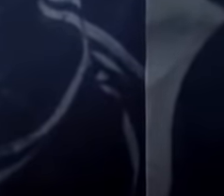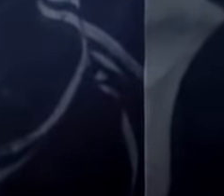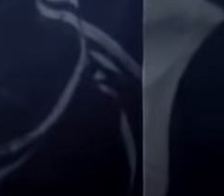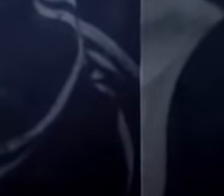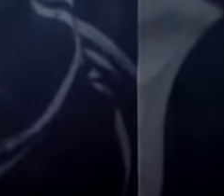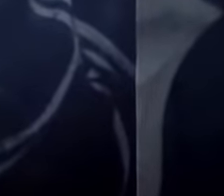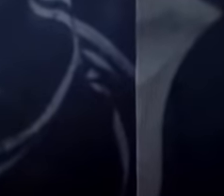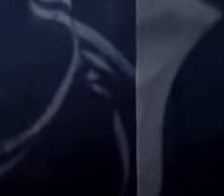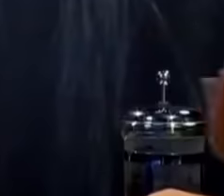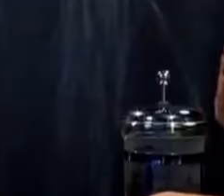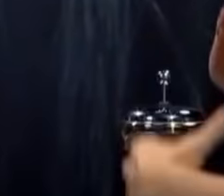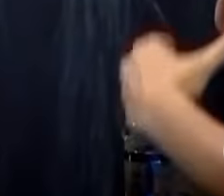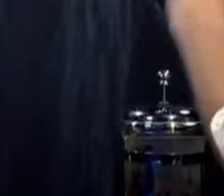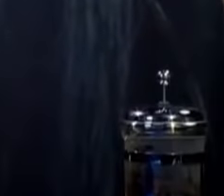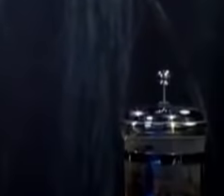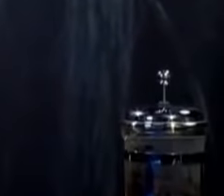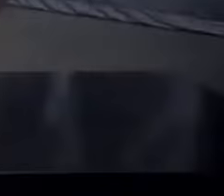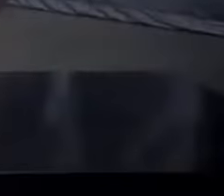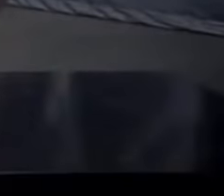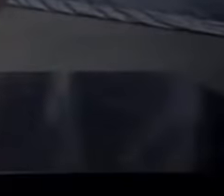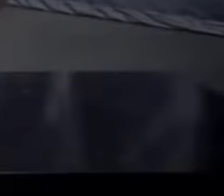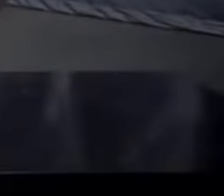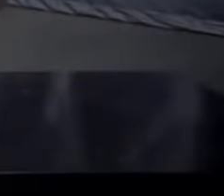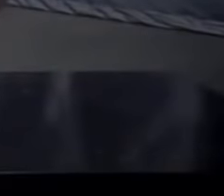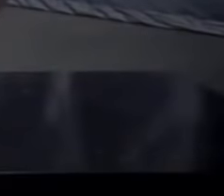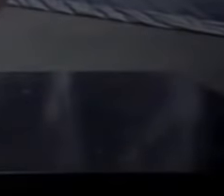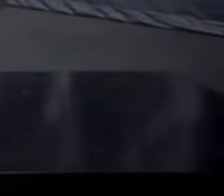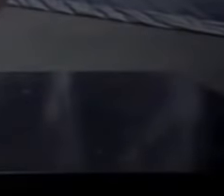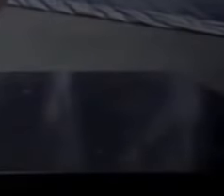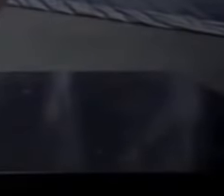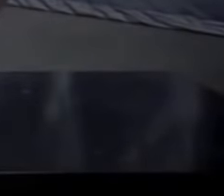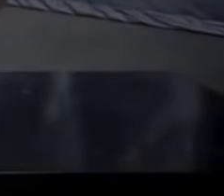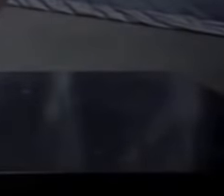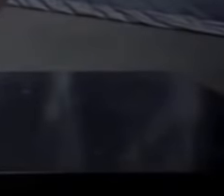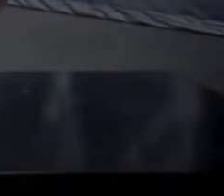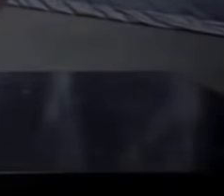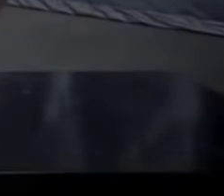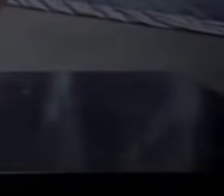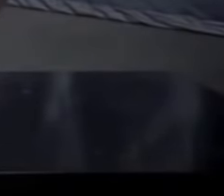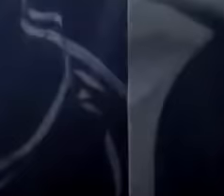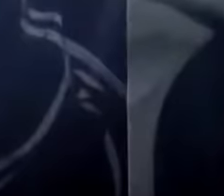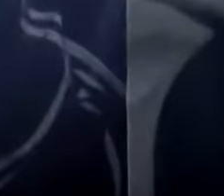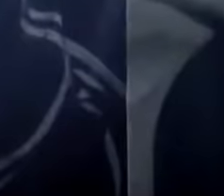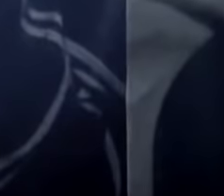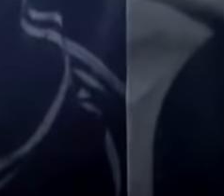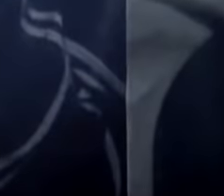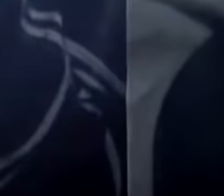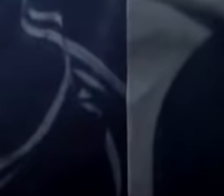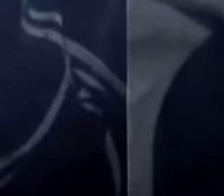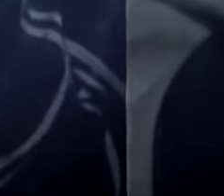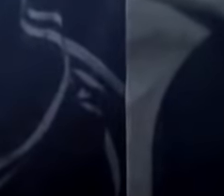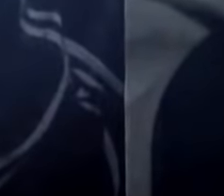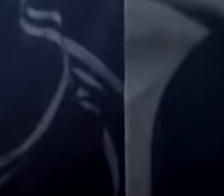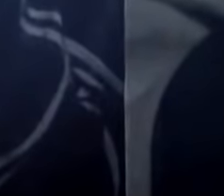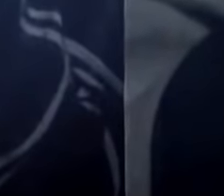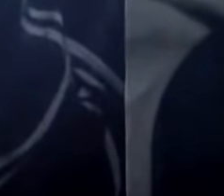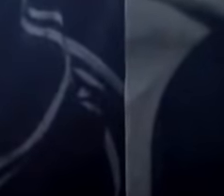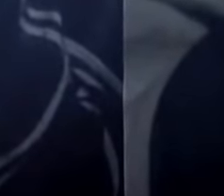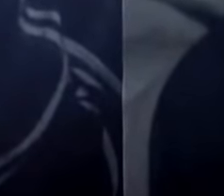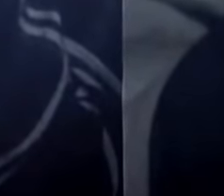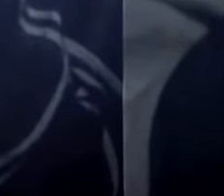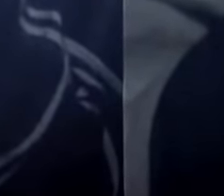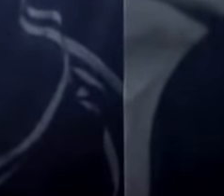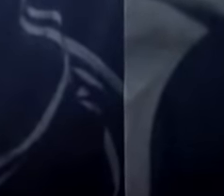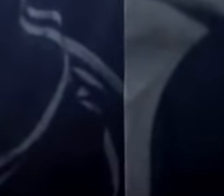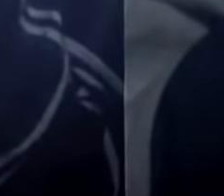Y una amiga me dijo, yo soy muy tímida, necesito ir a clases de teatro, porque me dijeron que para poder hablar en público, el teatro me va a hacer bárbaro. A mí me gustaban